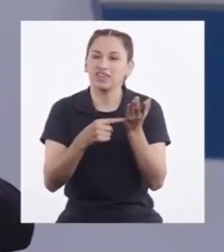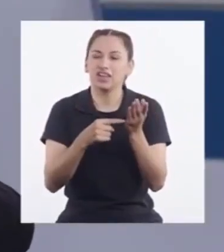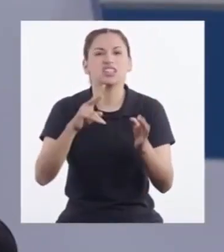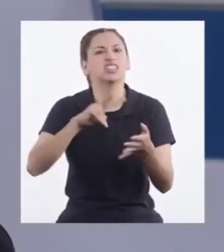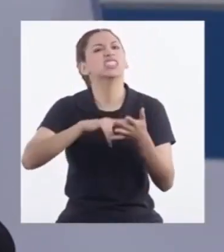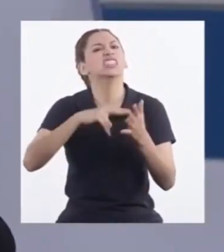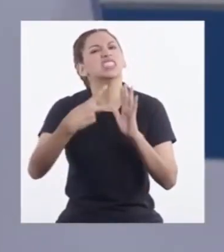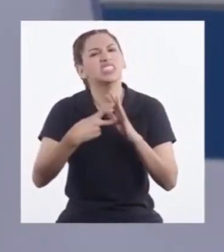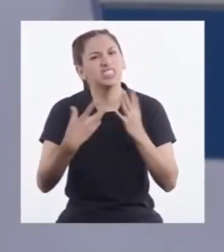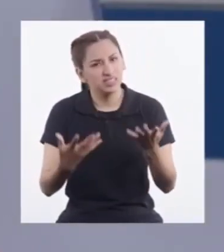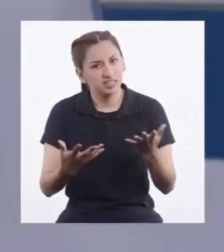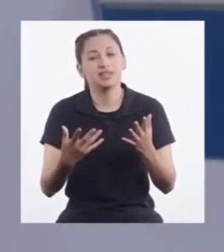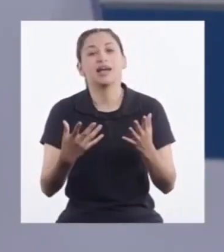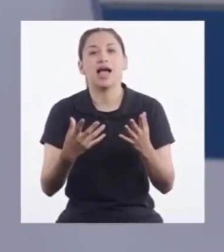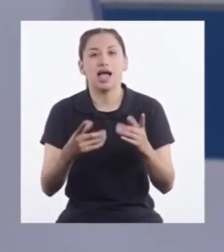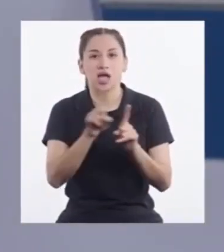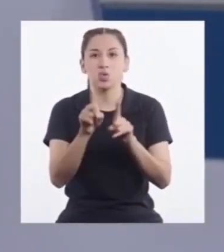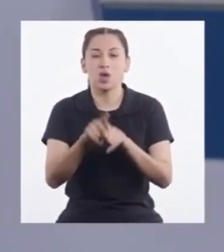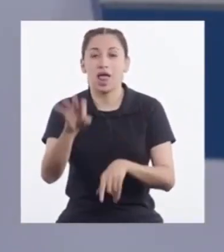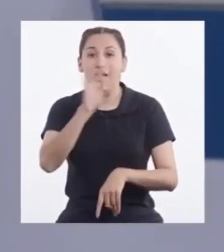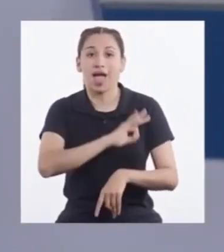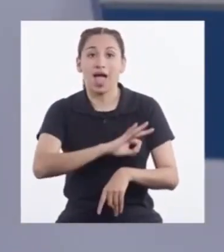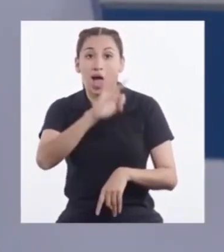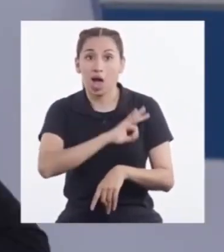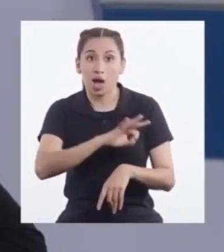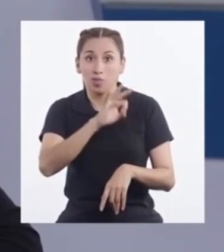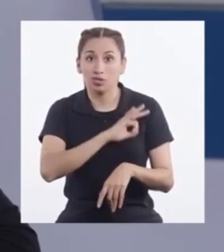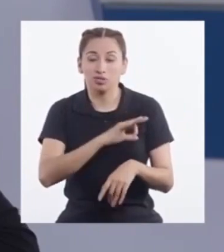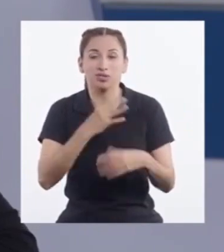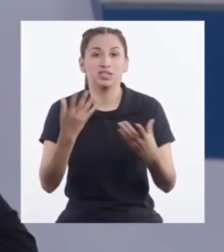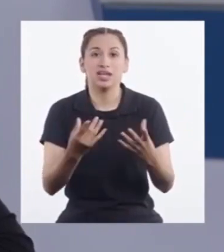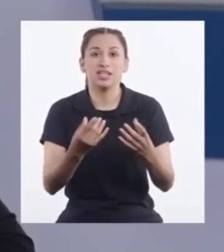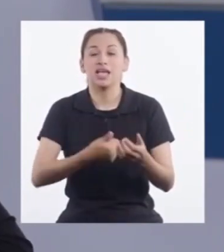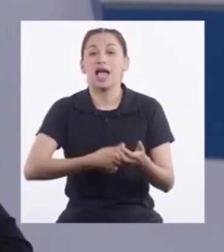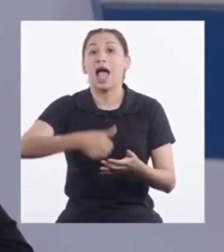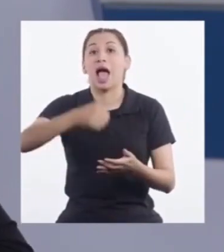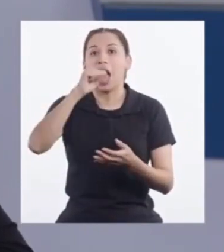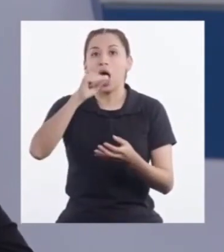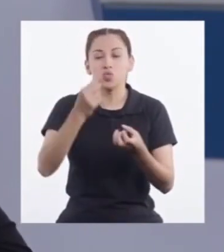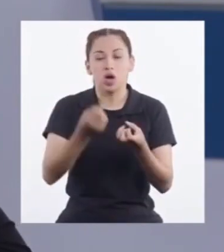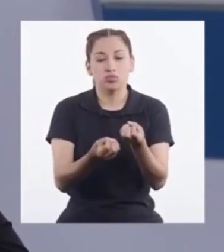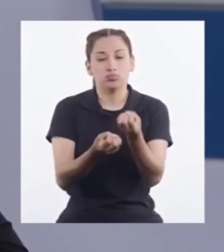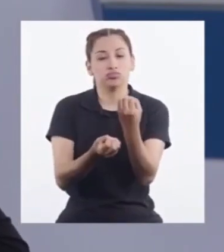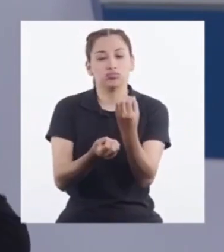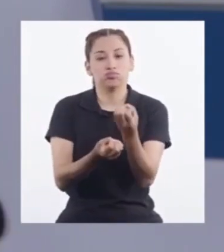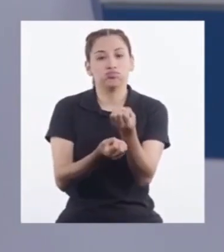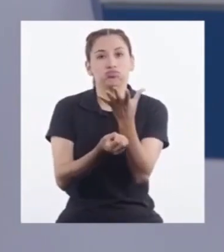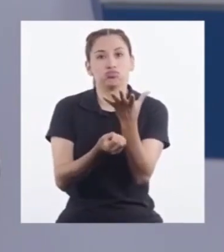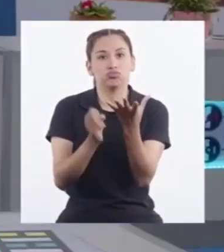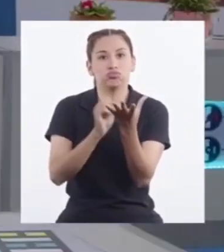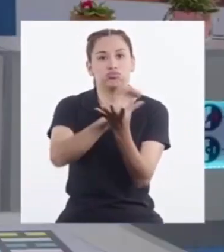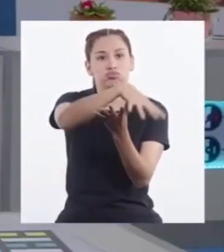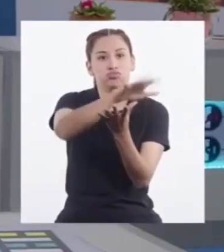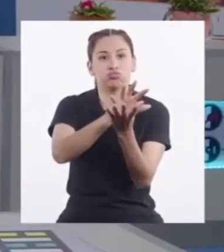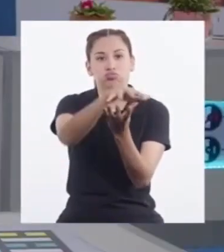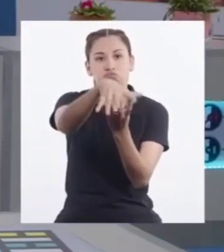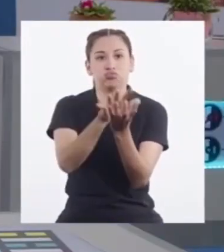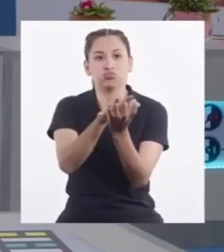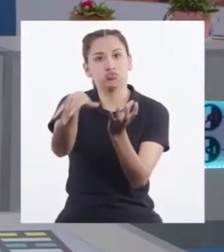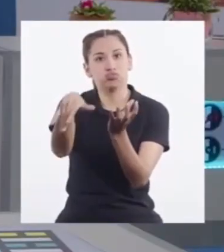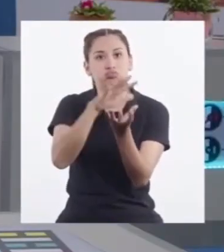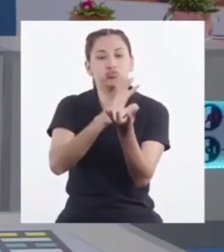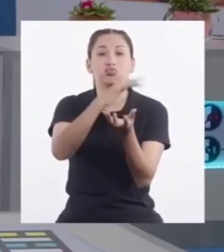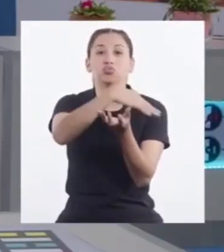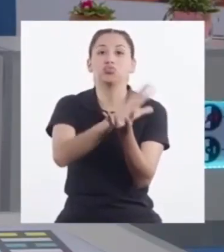Tecnificado Se refiere Al aprovechamiento Eficiente Del agua A partir